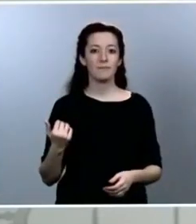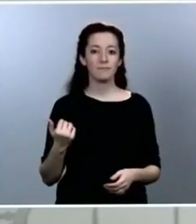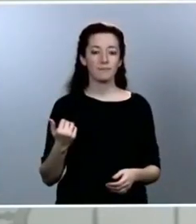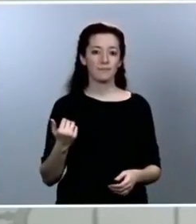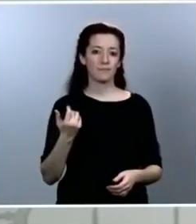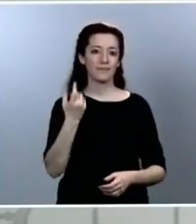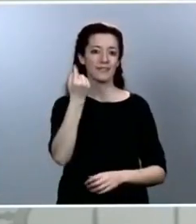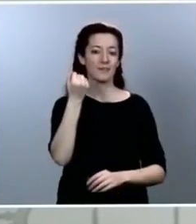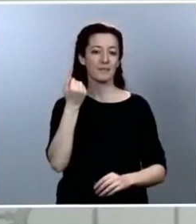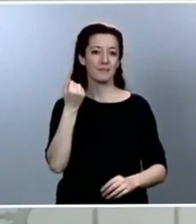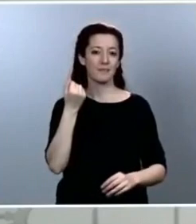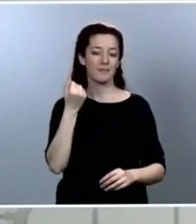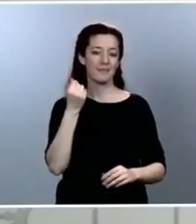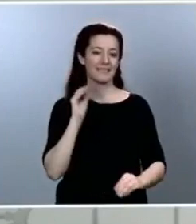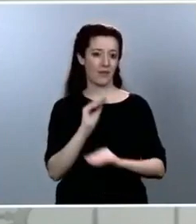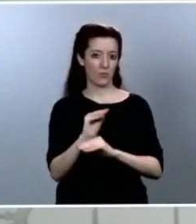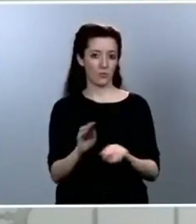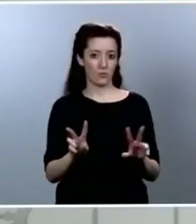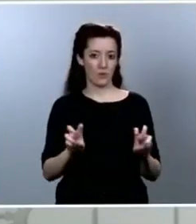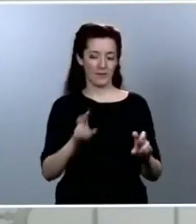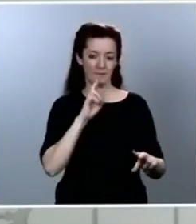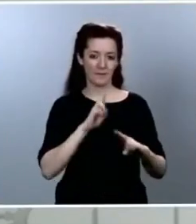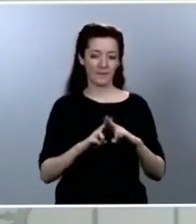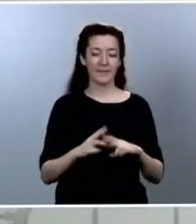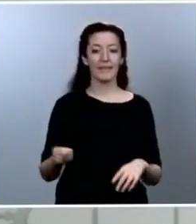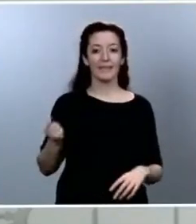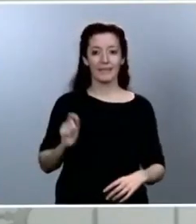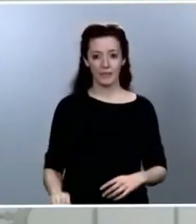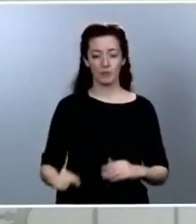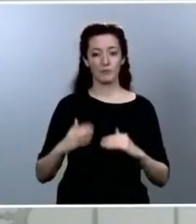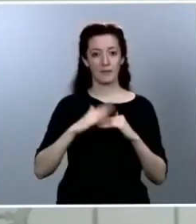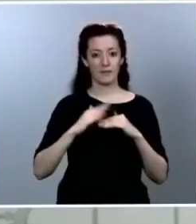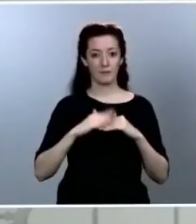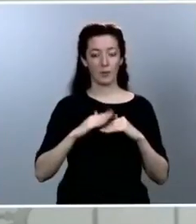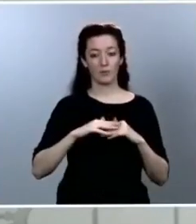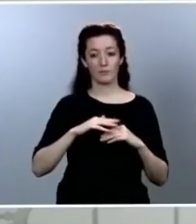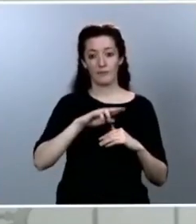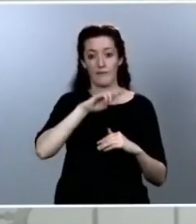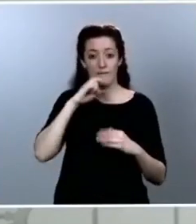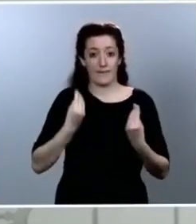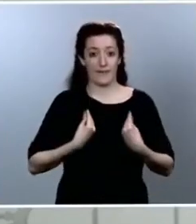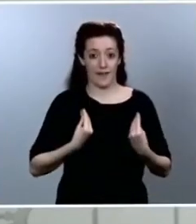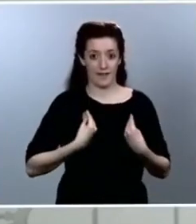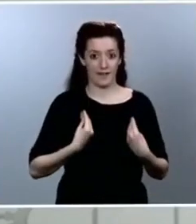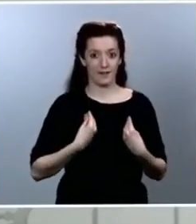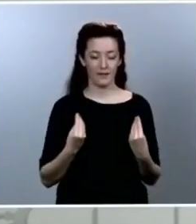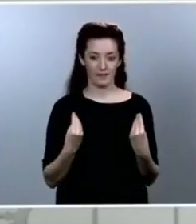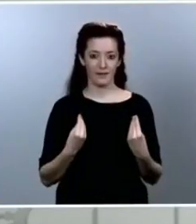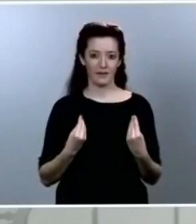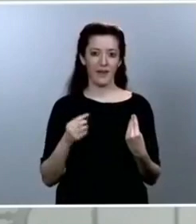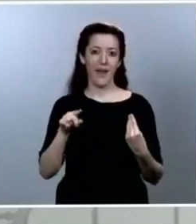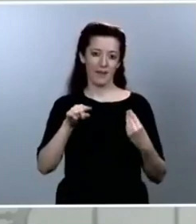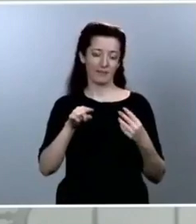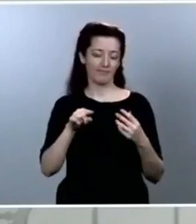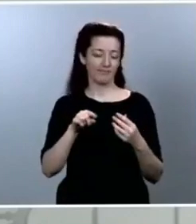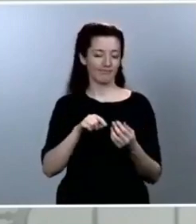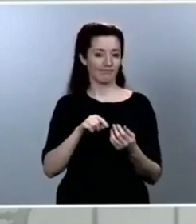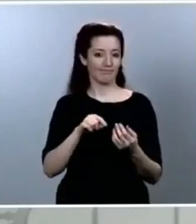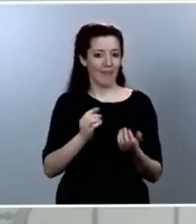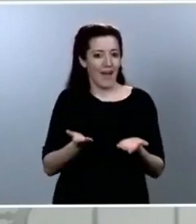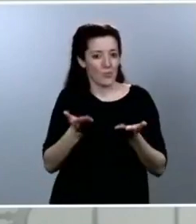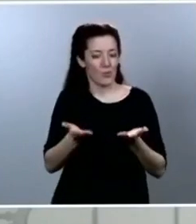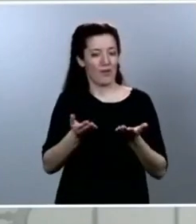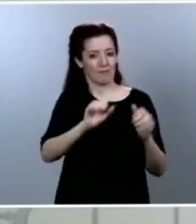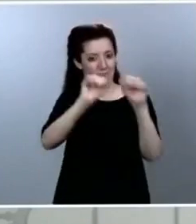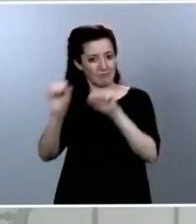el ingreso mínimo vital, que sin duda alguna será un antes y un después también en el ámbito de la protección social en nuestro país. Y en relación con la